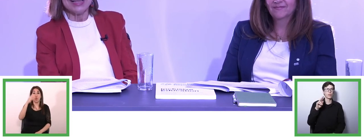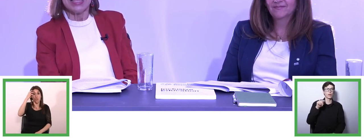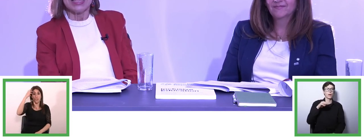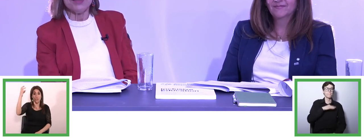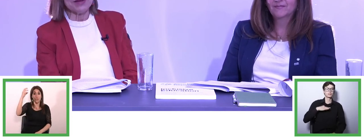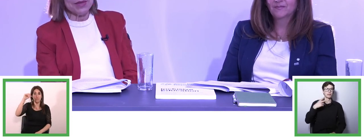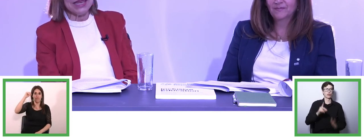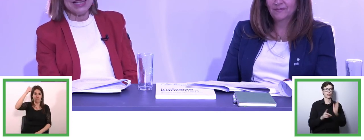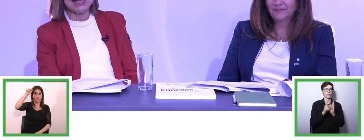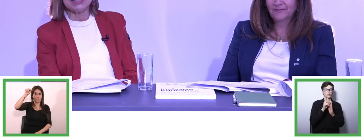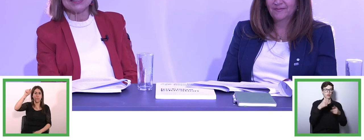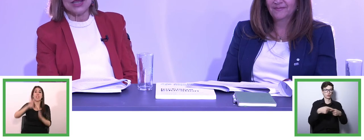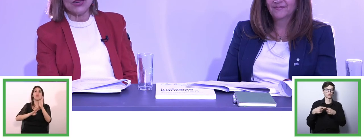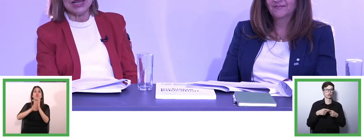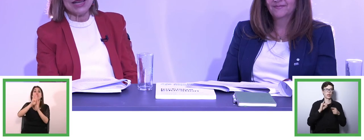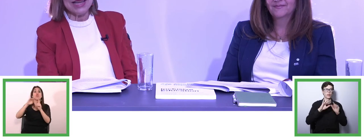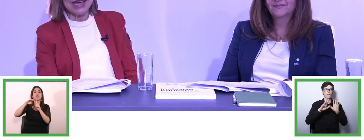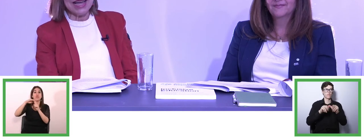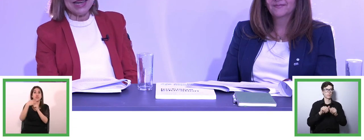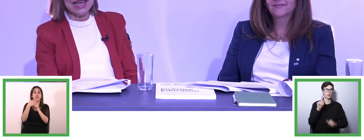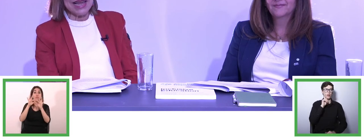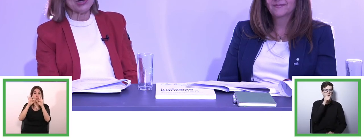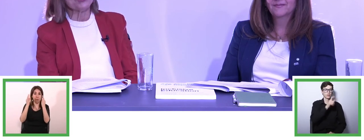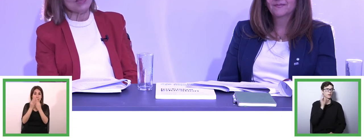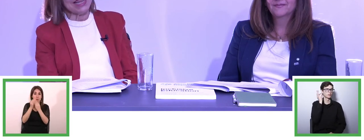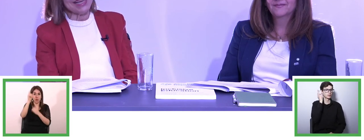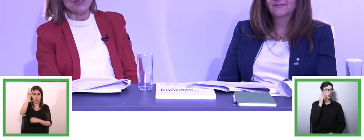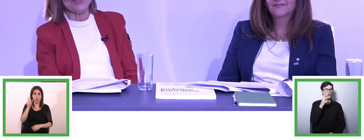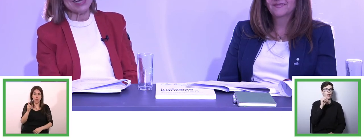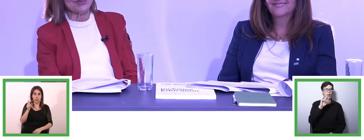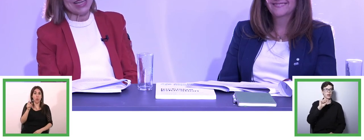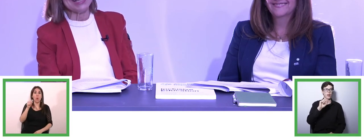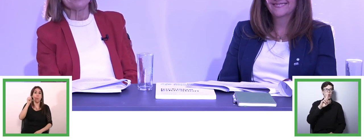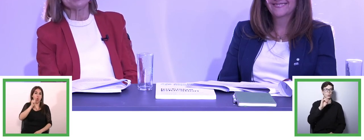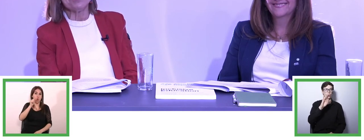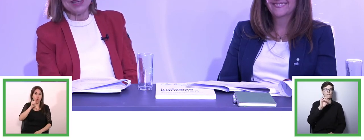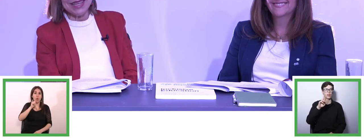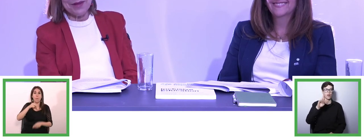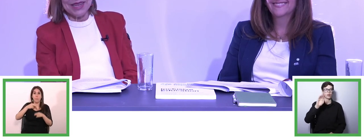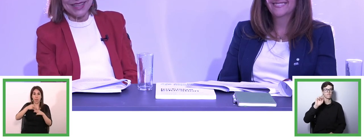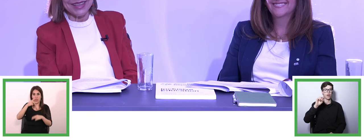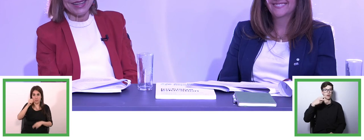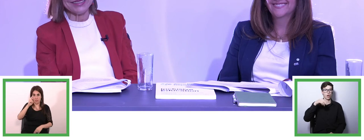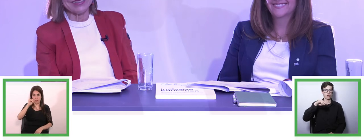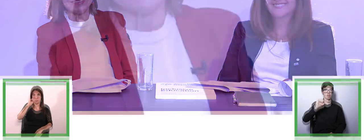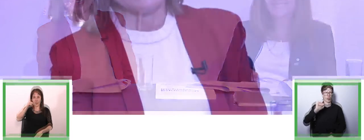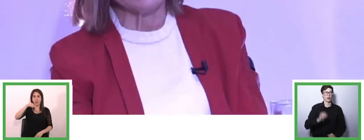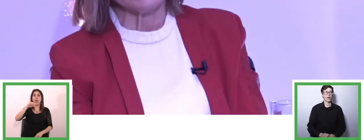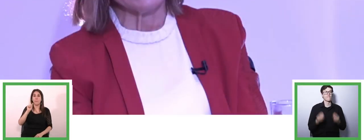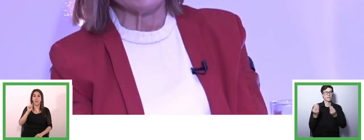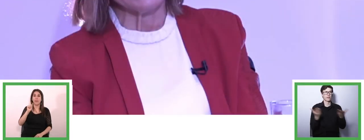y Familia la señora Carla Rubilar Barahona bienvenida ministra